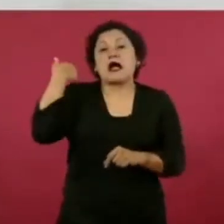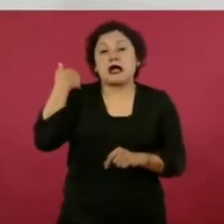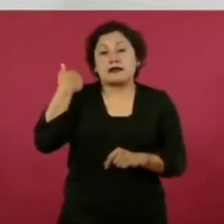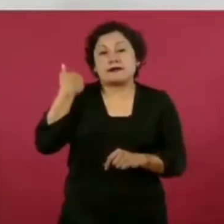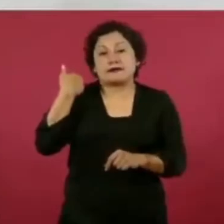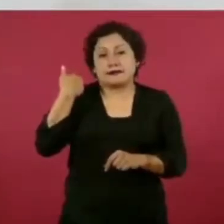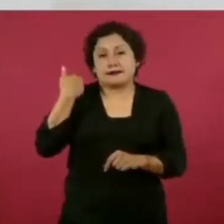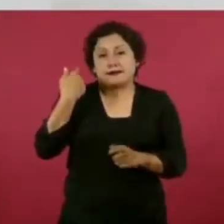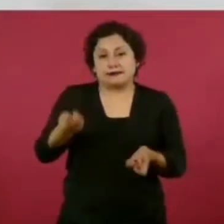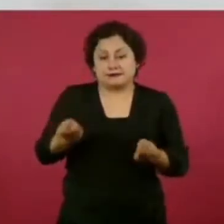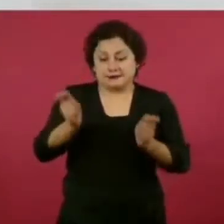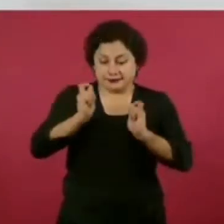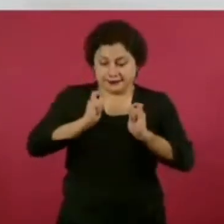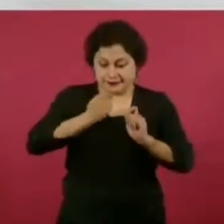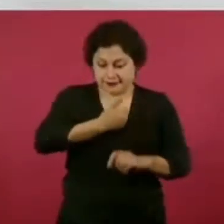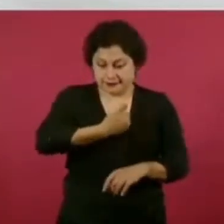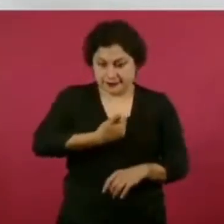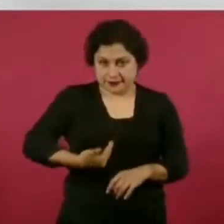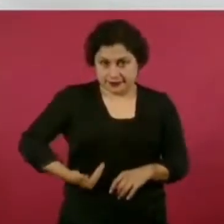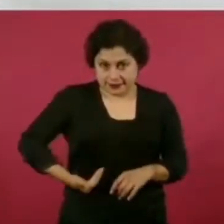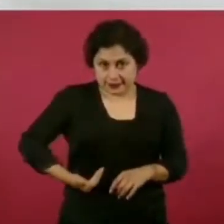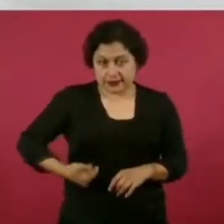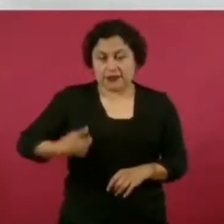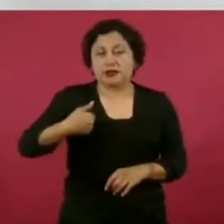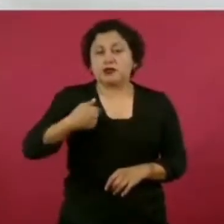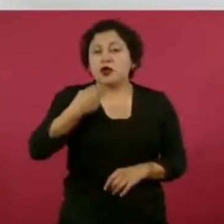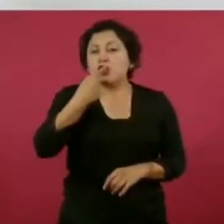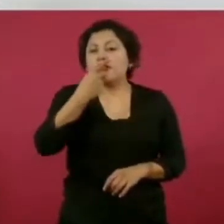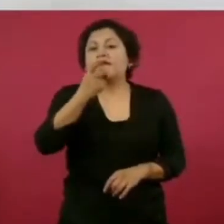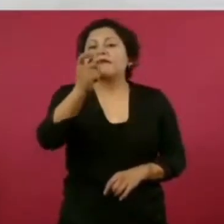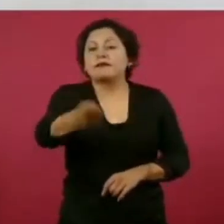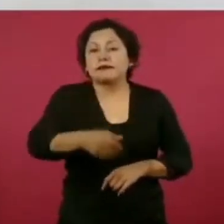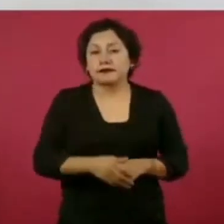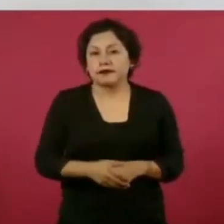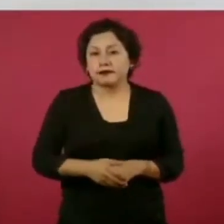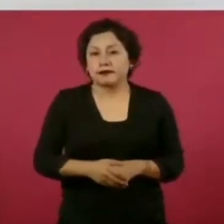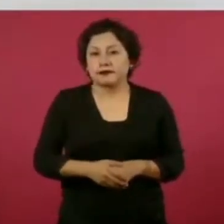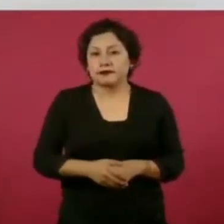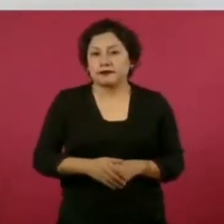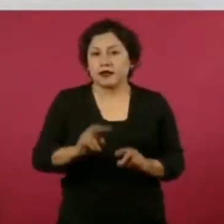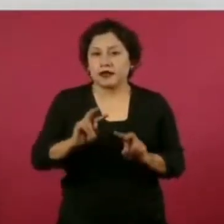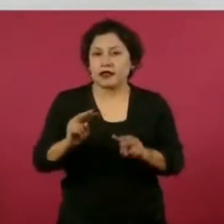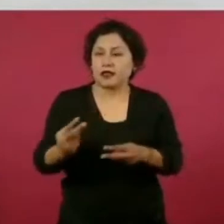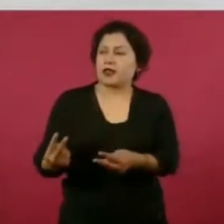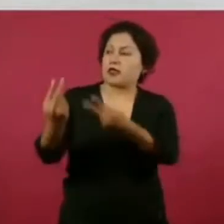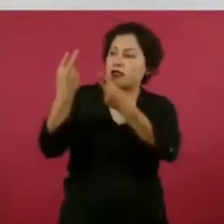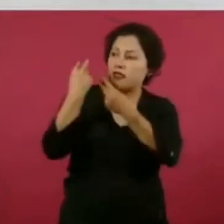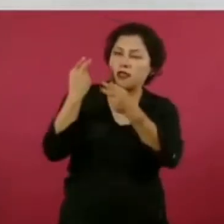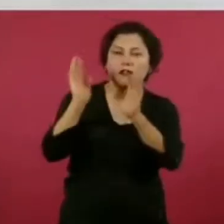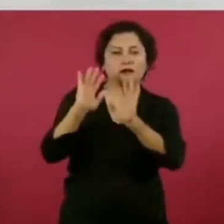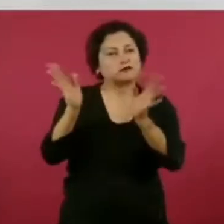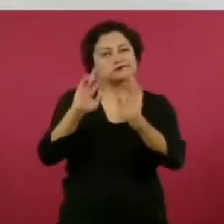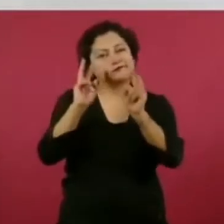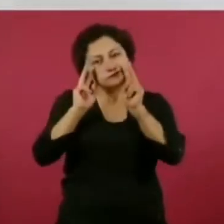que había que ver hacia adelante y nunca más